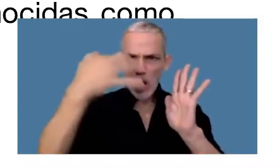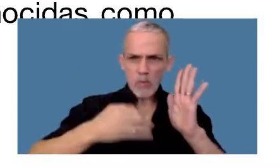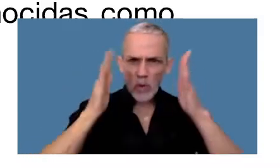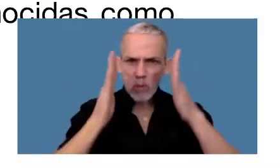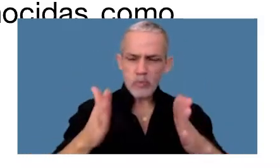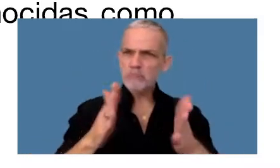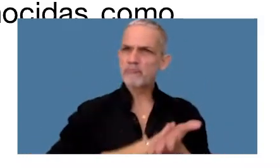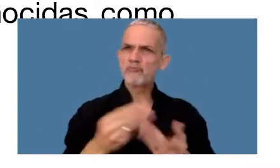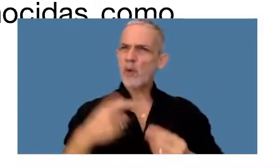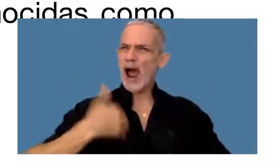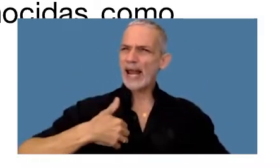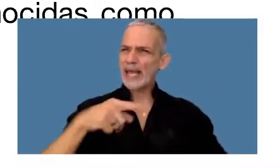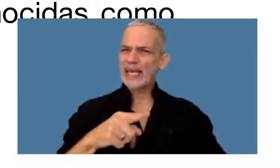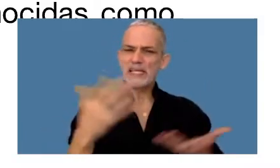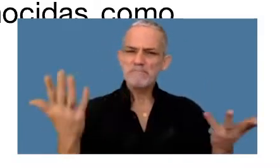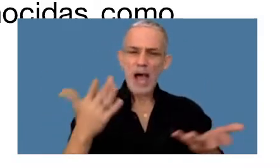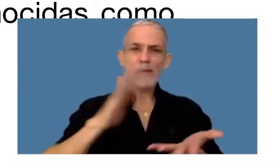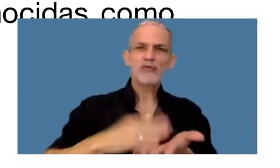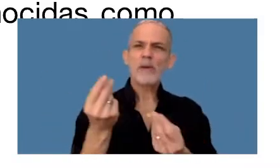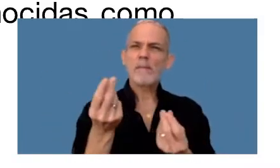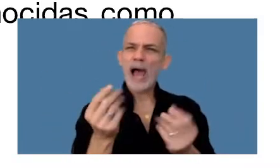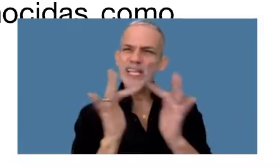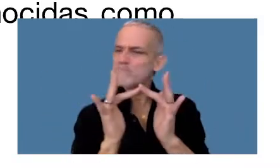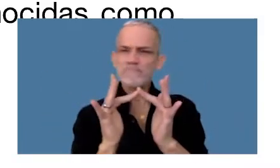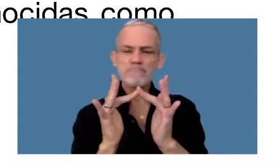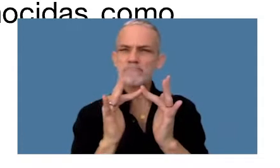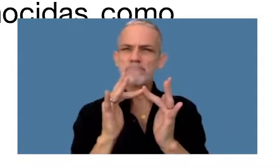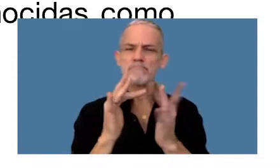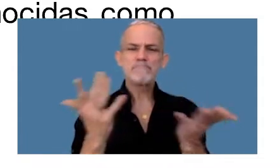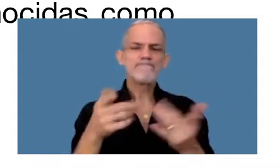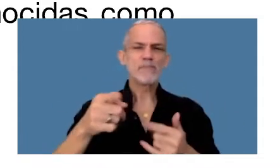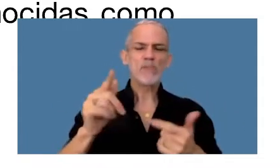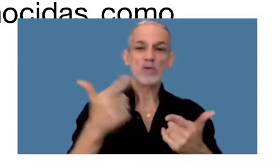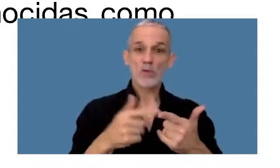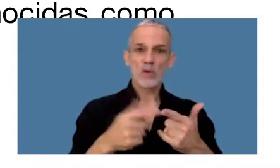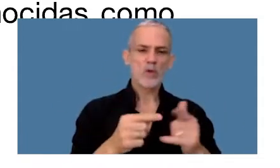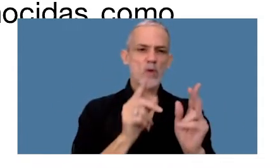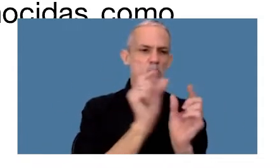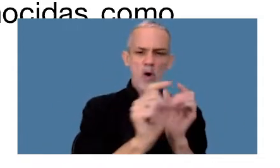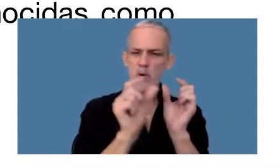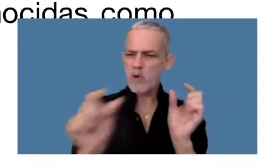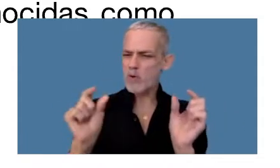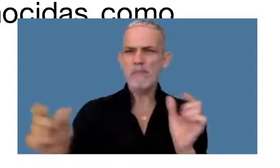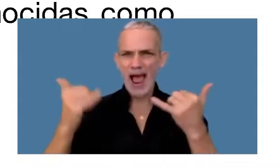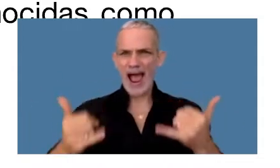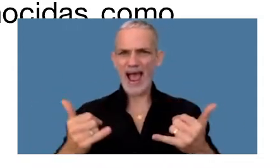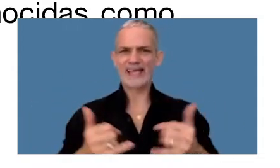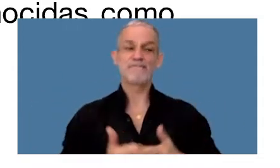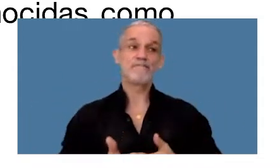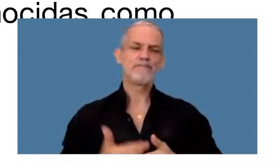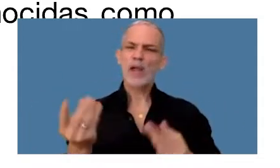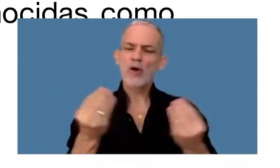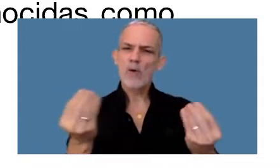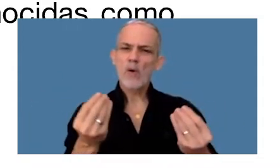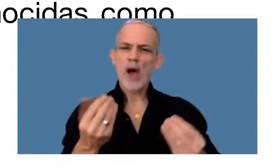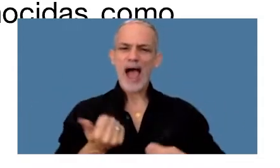específica en Argentina que las trate sino que por el contrario ésta se encuentra fragmentada ¿Qué tratamiento